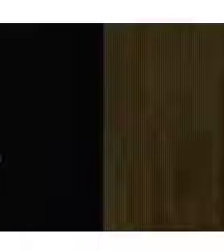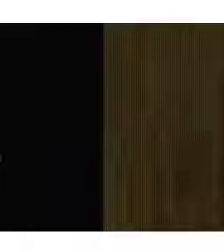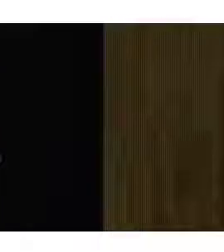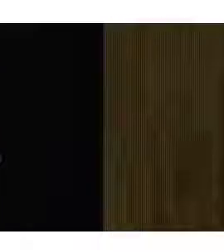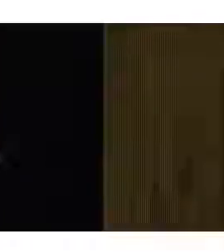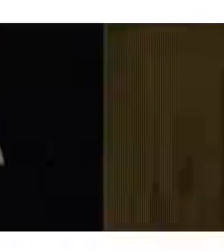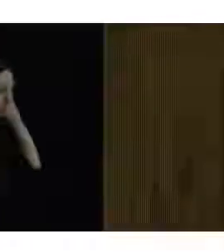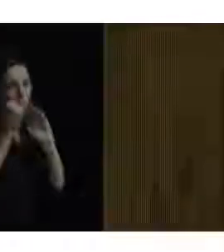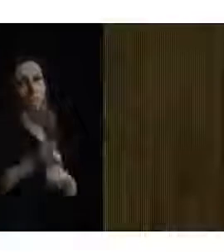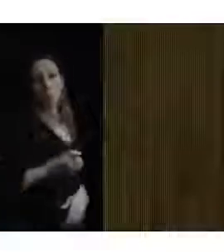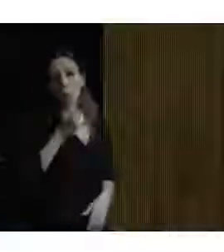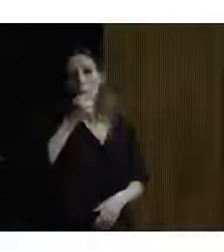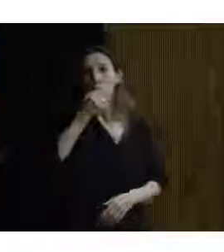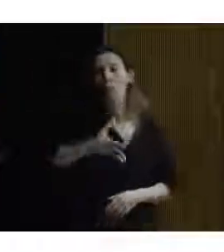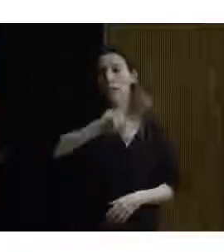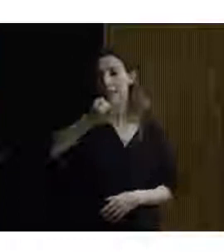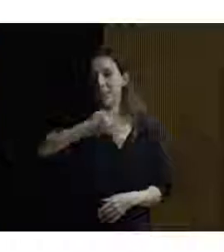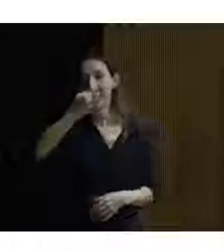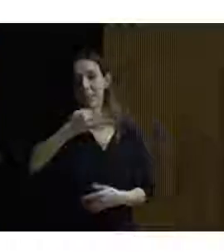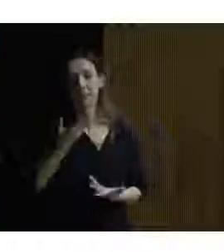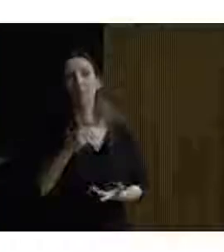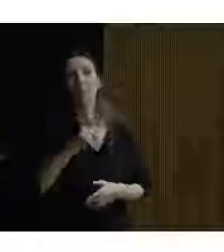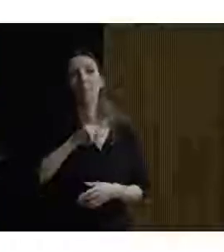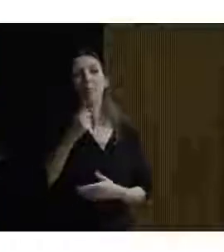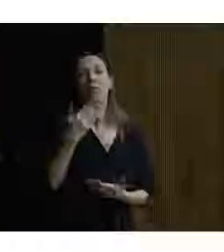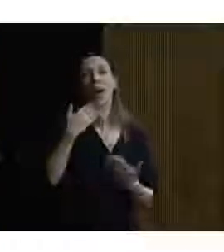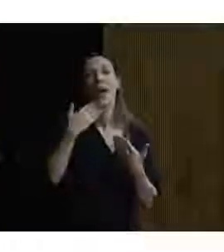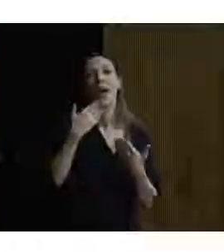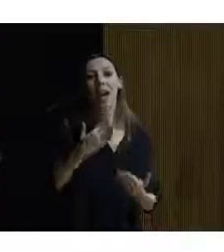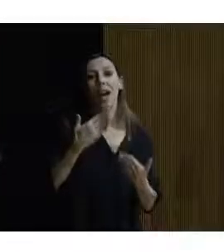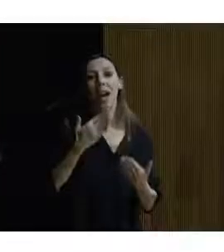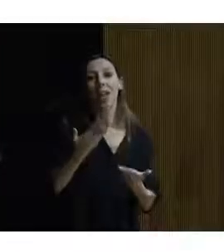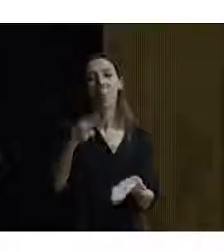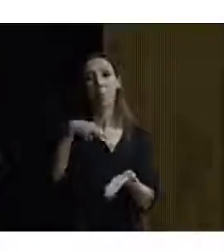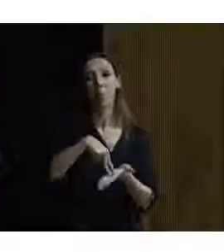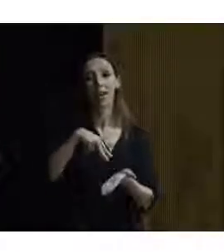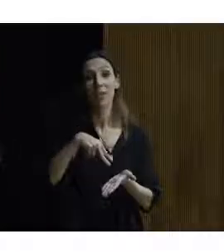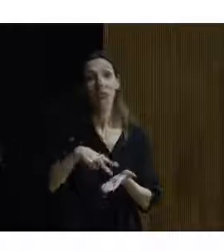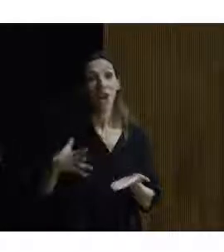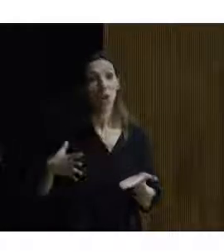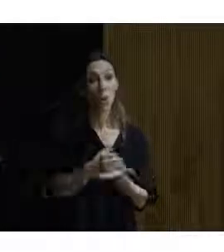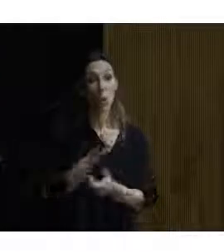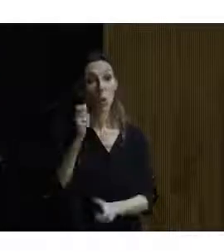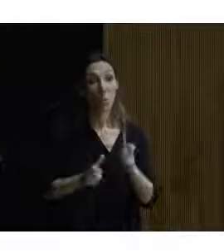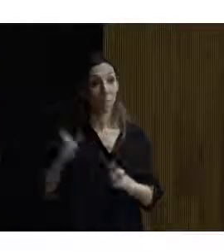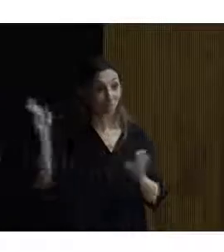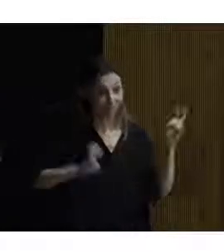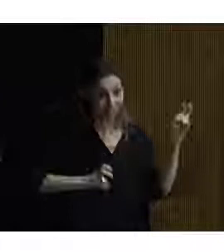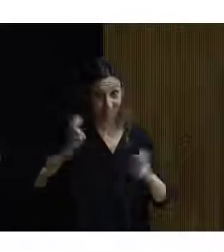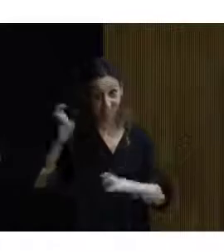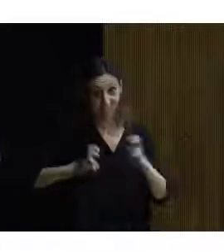Hola, buenas tardes. En primer lugar, agradecer la presencia de todas las personas que están aquí.